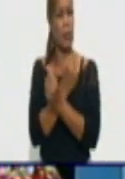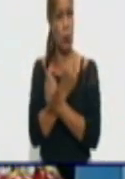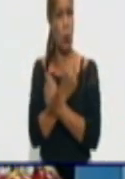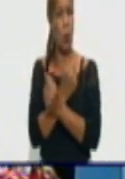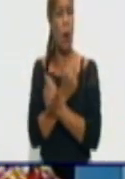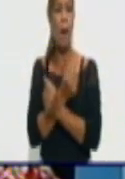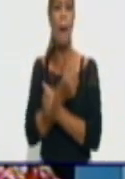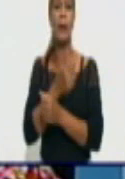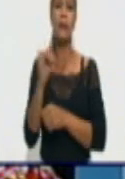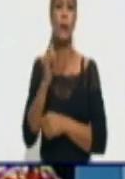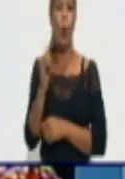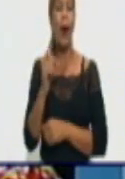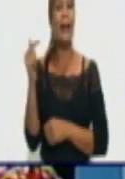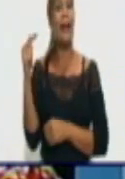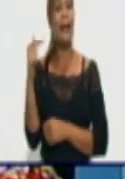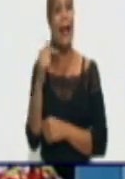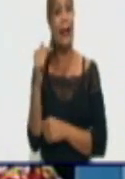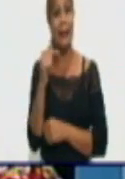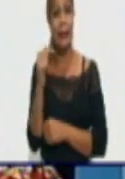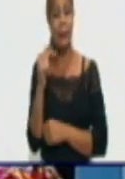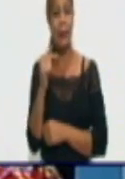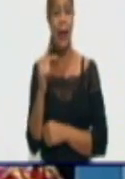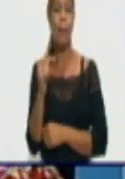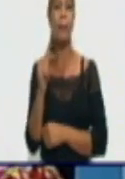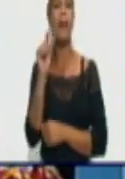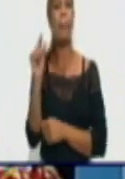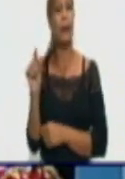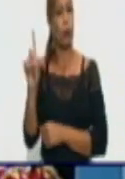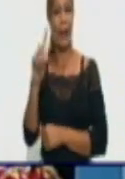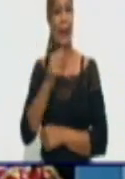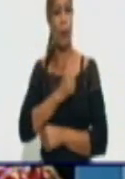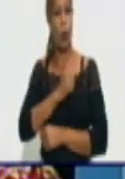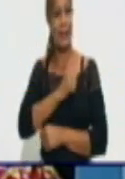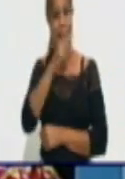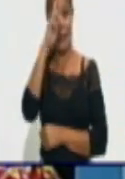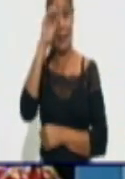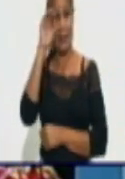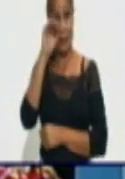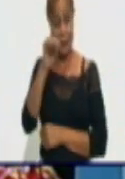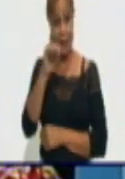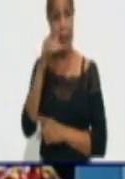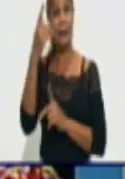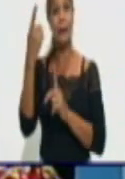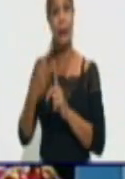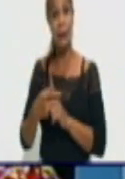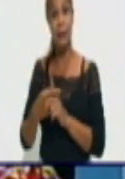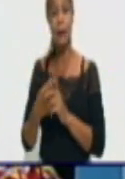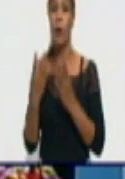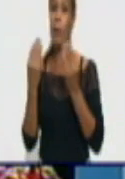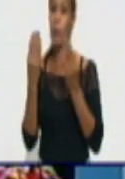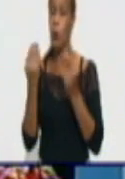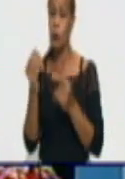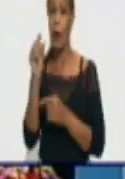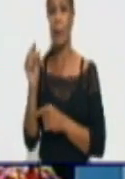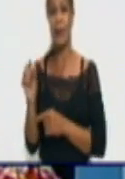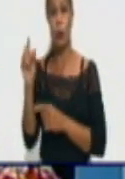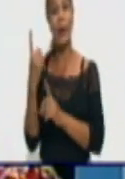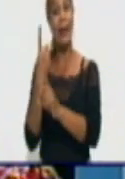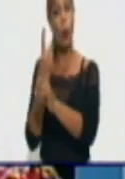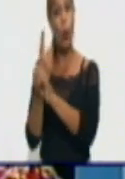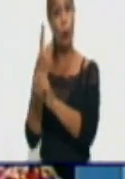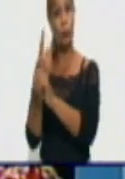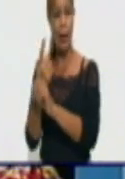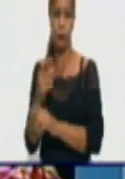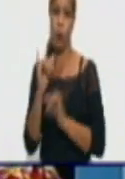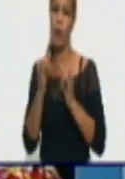negatividad de los pacientes a ingresarse y el escaso número de contactos que se está declarando por cada paciente confirmado.